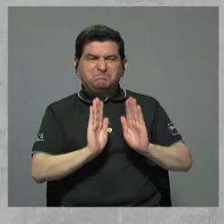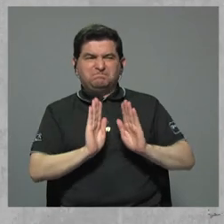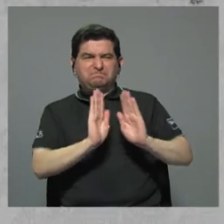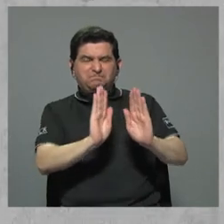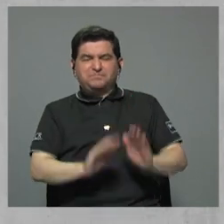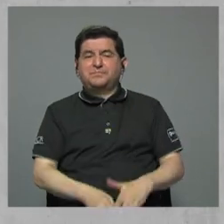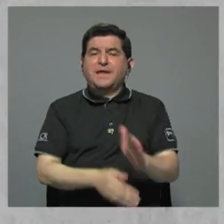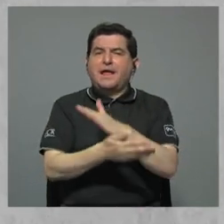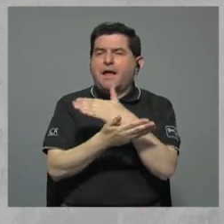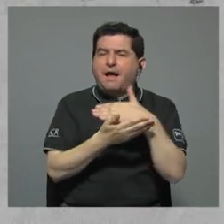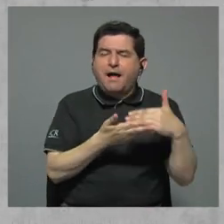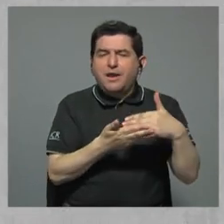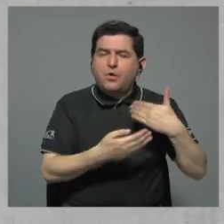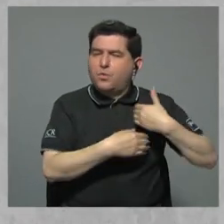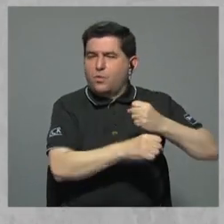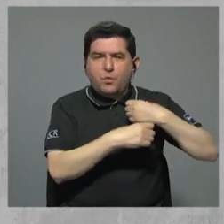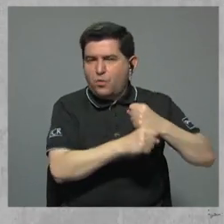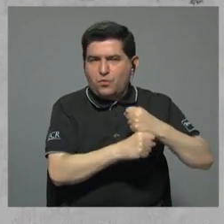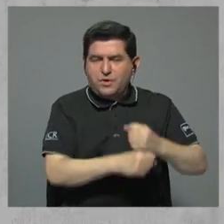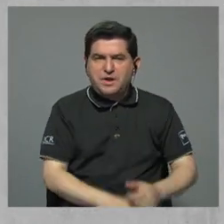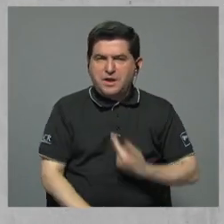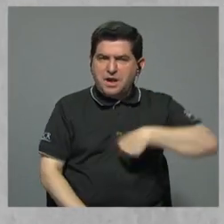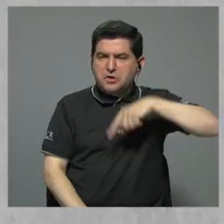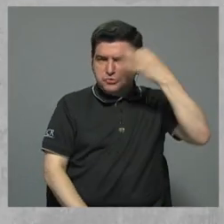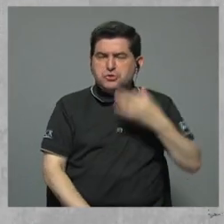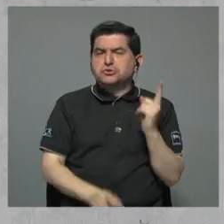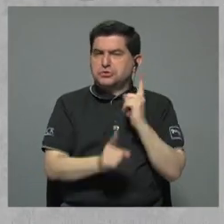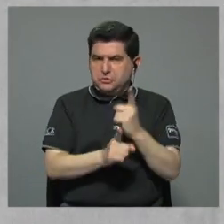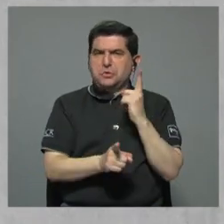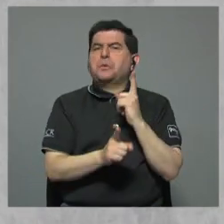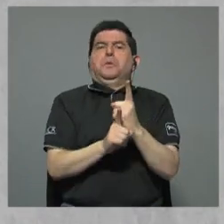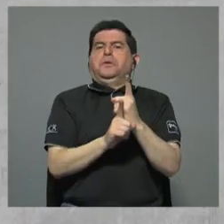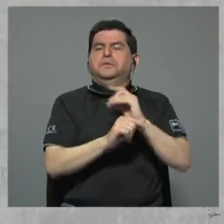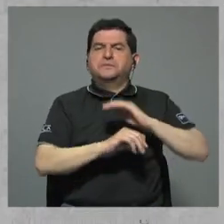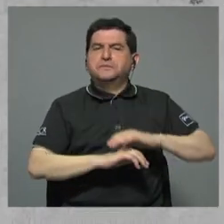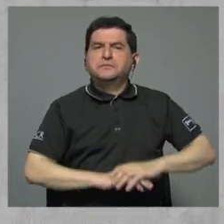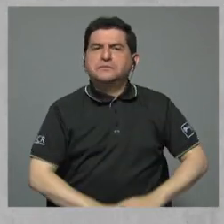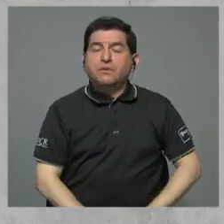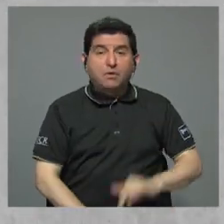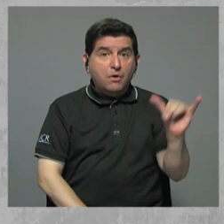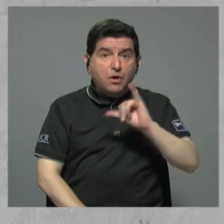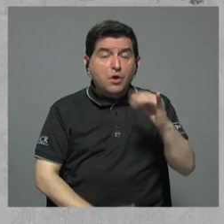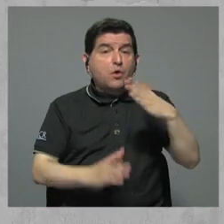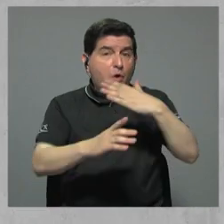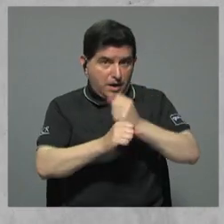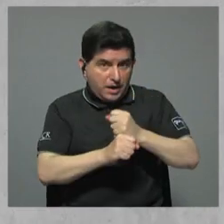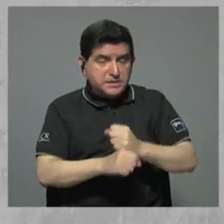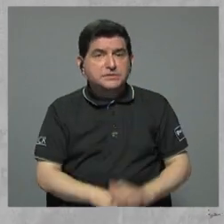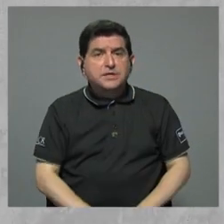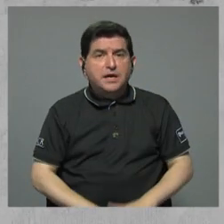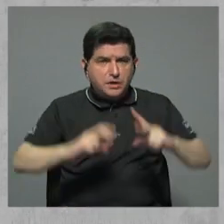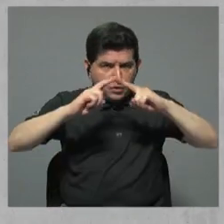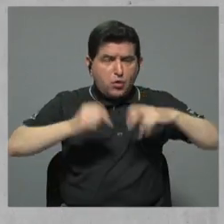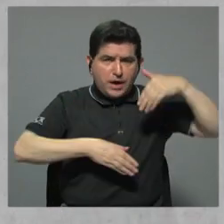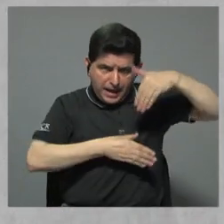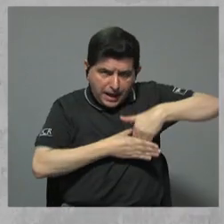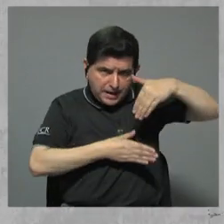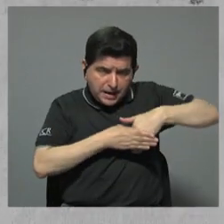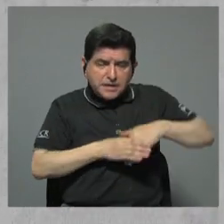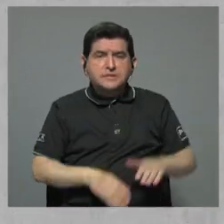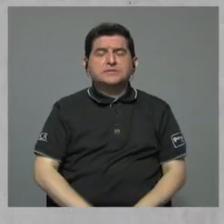parte de algunas municipalidades. Nos pareció oportuno que, al igual que lo hicimos con los auditores del